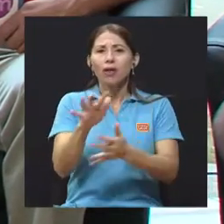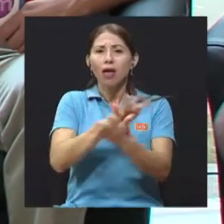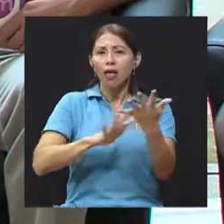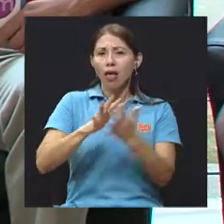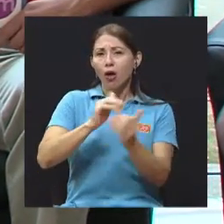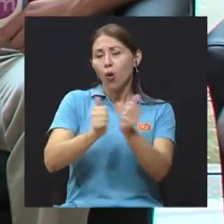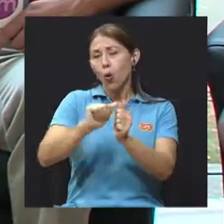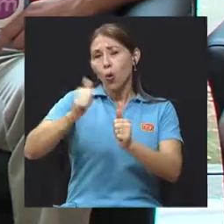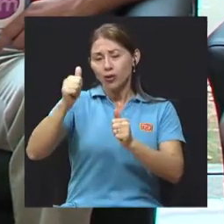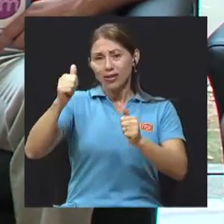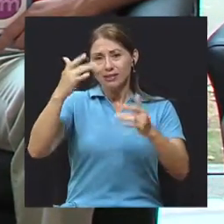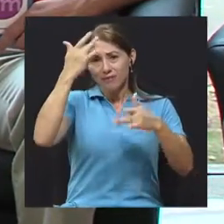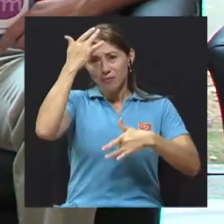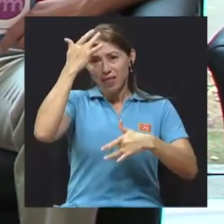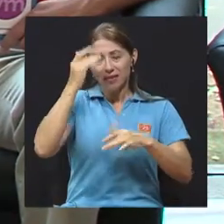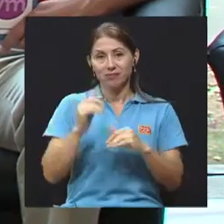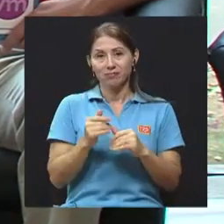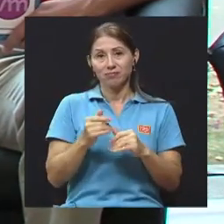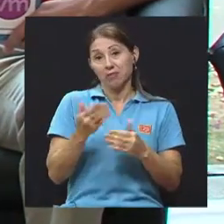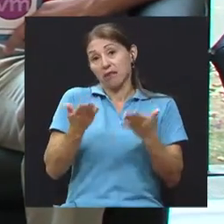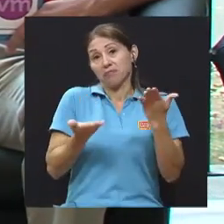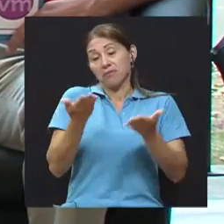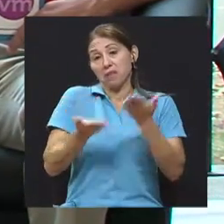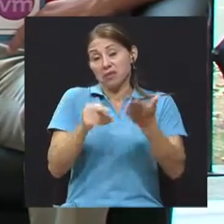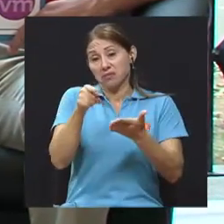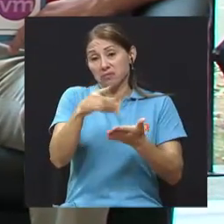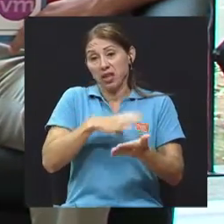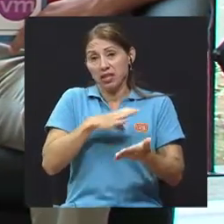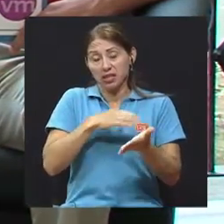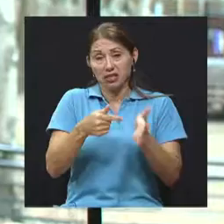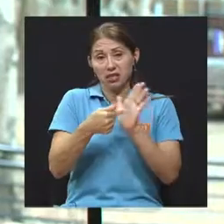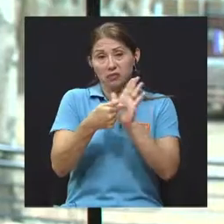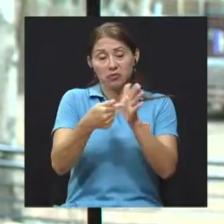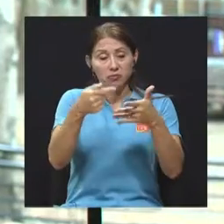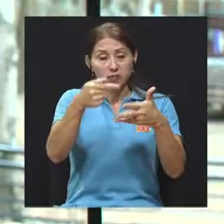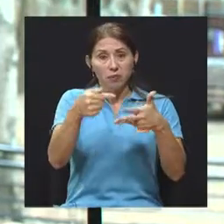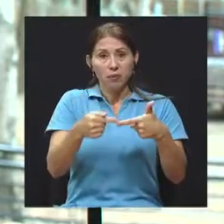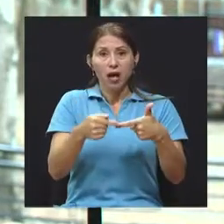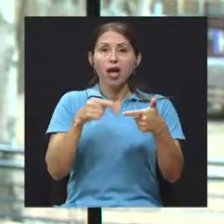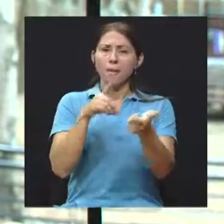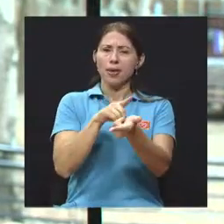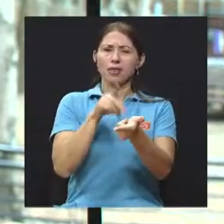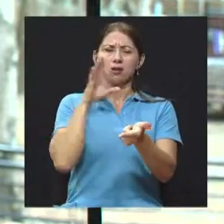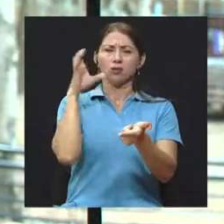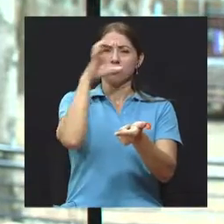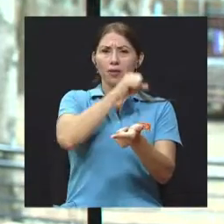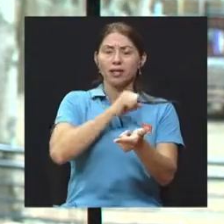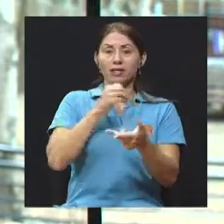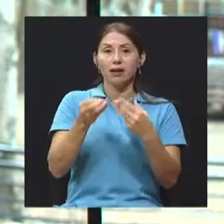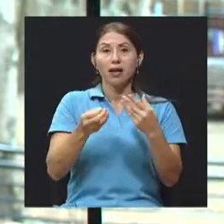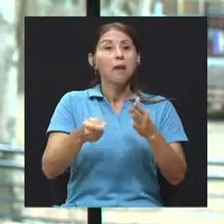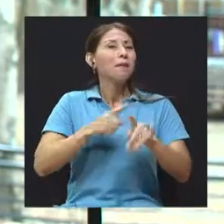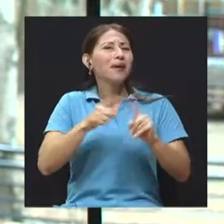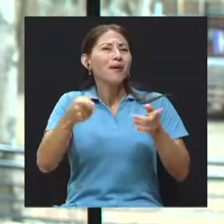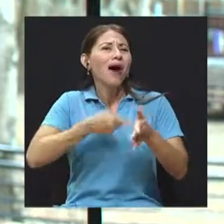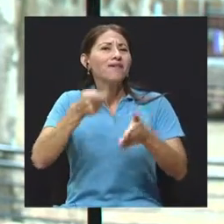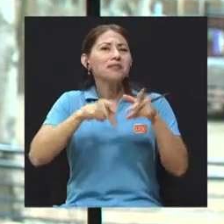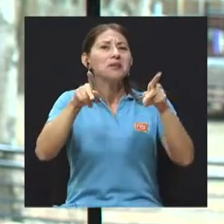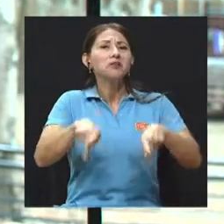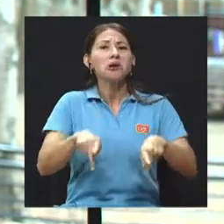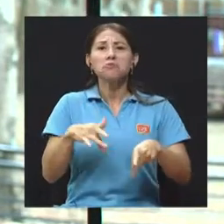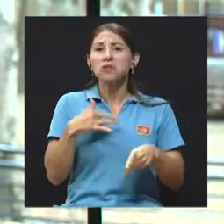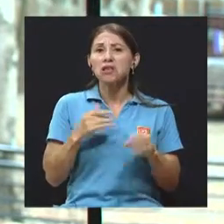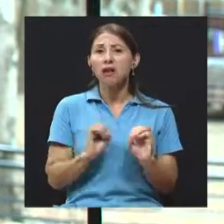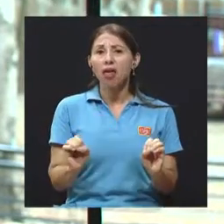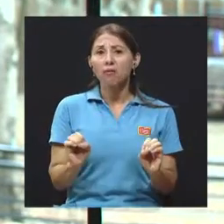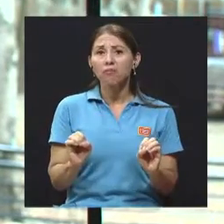manifestaciones, la sospecha del médico y manda ciertas pruebas a que comete el diagnóstico. Pero hay pacientes que no tienen ninguna de estas molestias, a eso lo sienten fatiga, y al